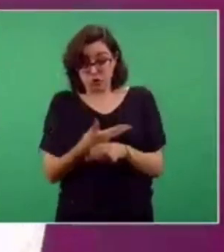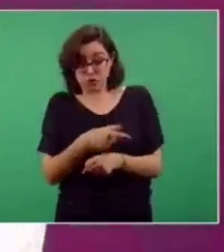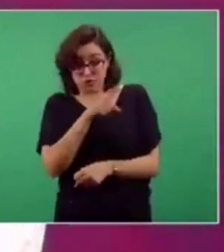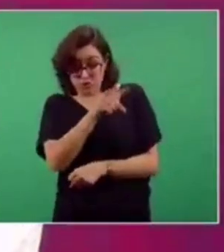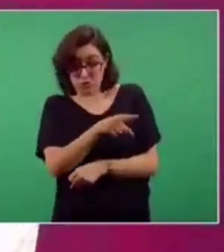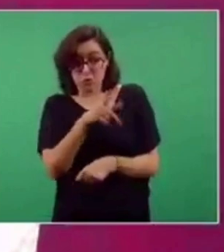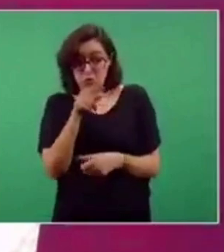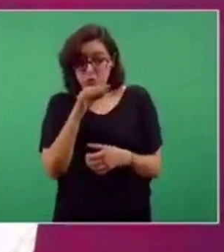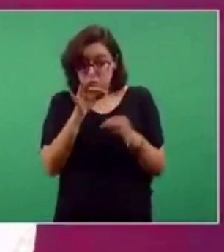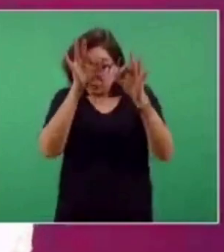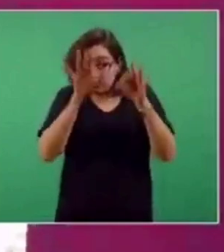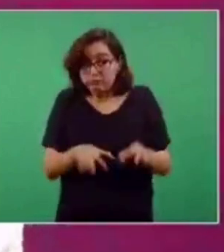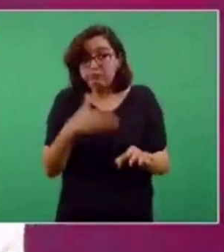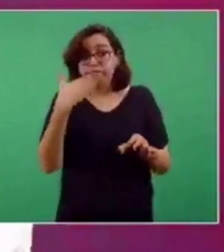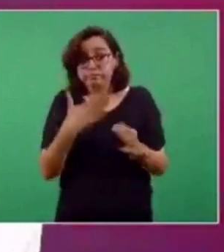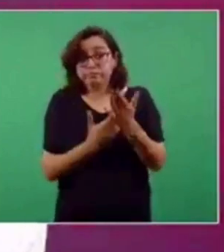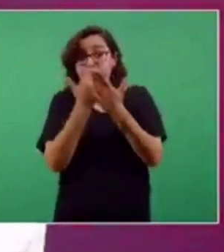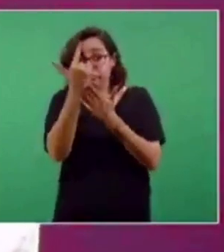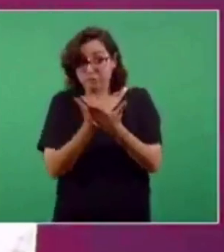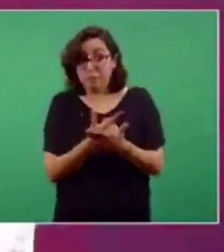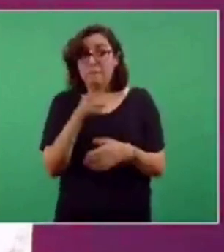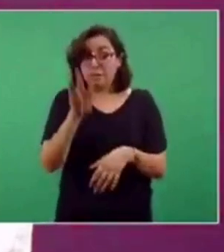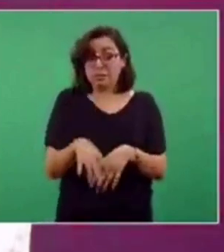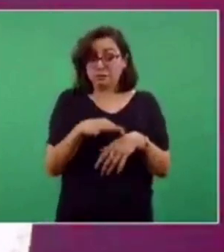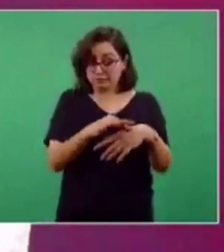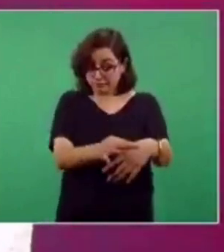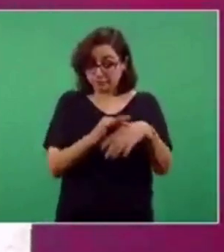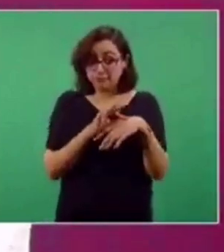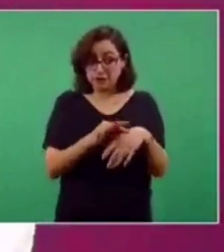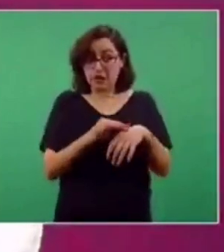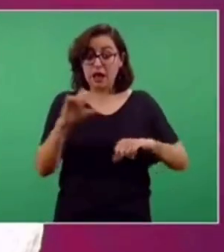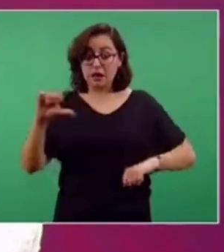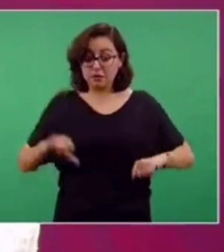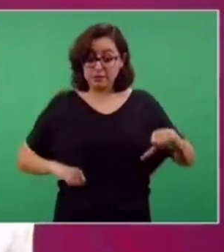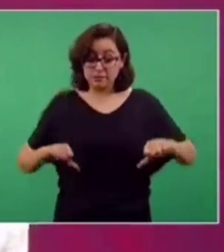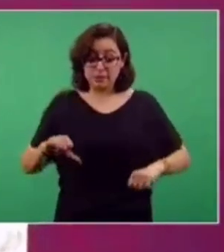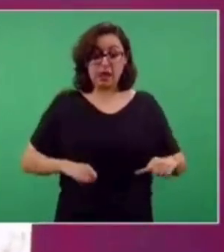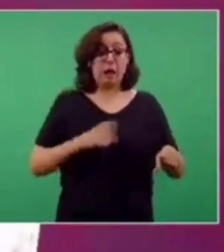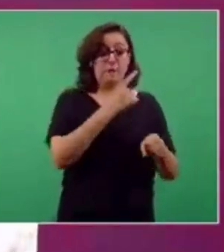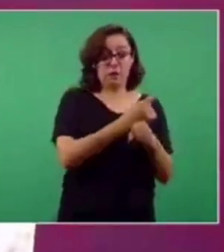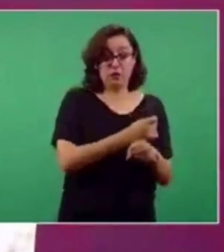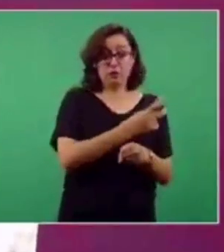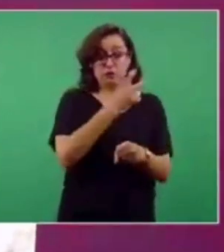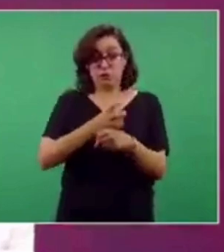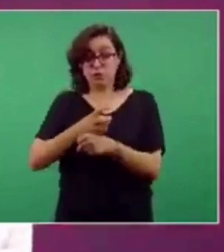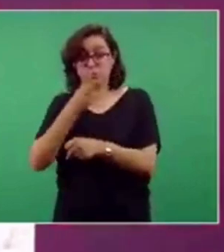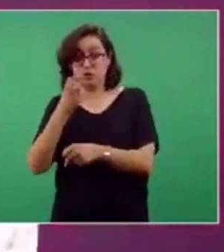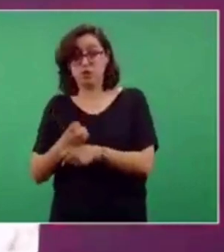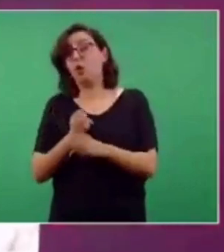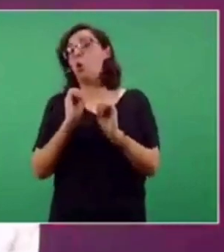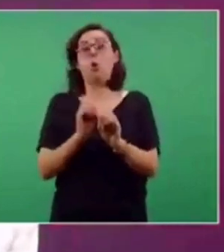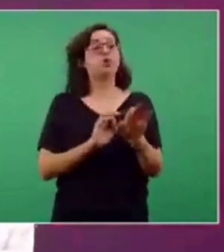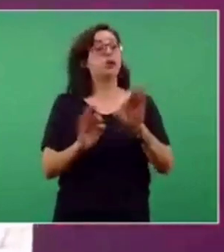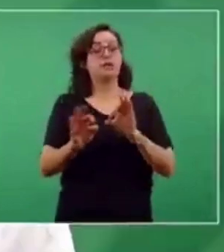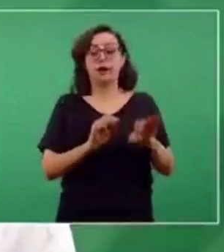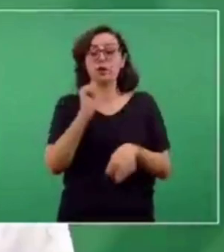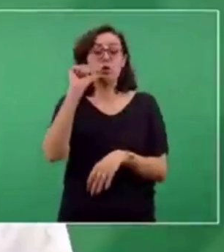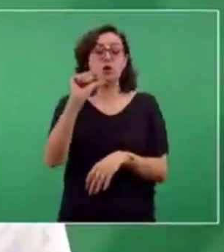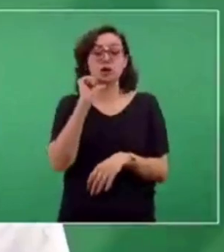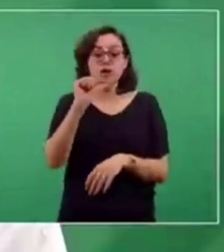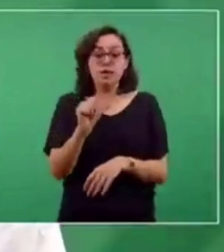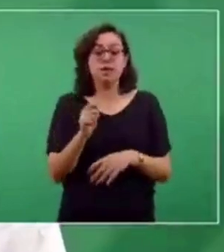estas personas sí consta que están haciendo una actividad de primera línea o de segunda o no, o en una de tercera,